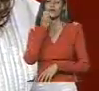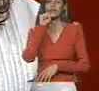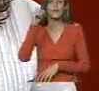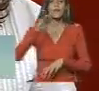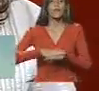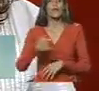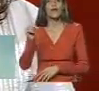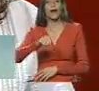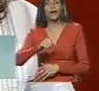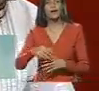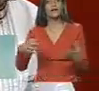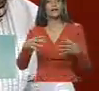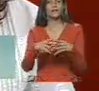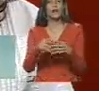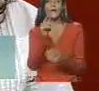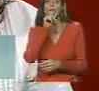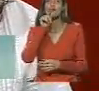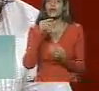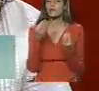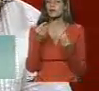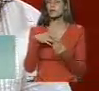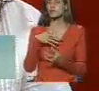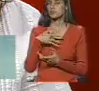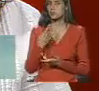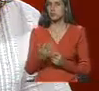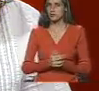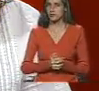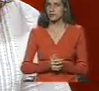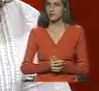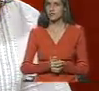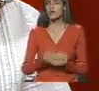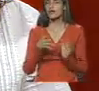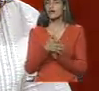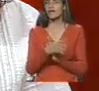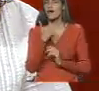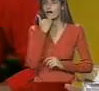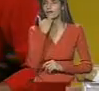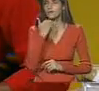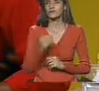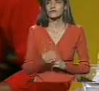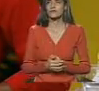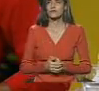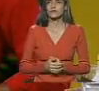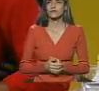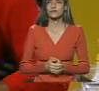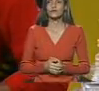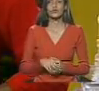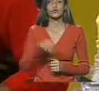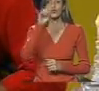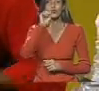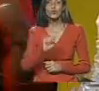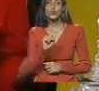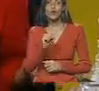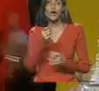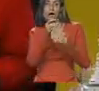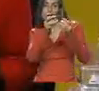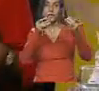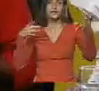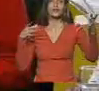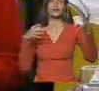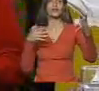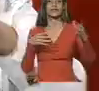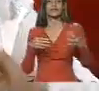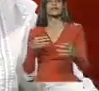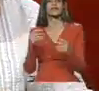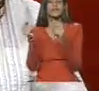ha activado el partido... Esa es la pregunta para ver cómo tuvo eso. San Carlos de Río Negro, al sur de la Amazonas, ¿se discutió